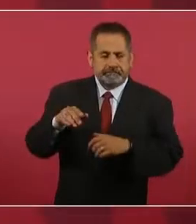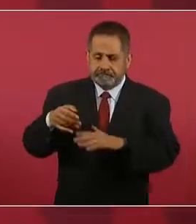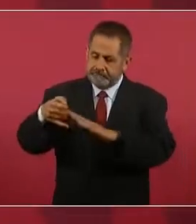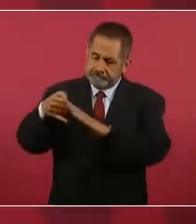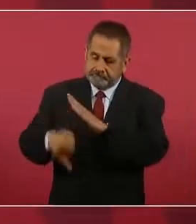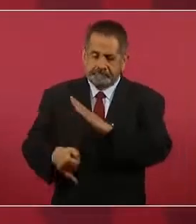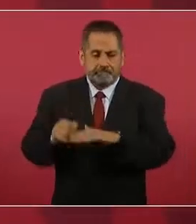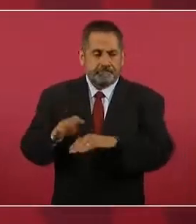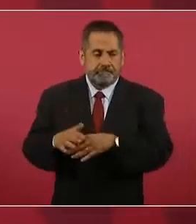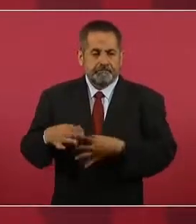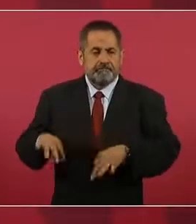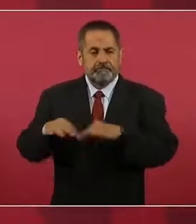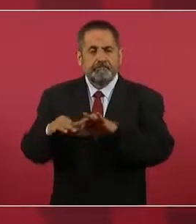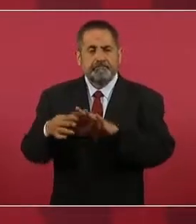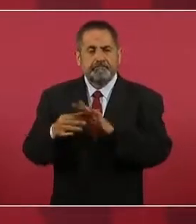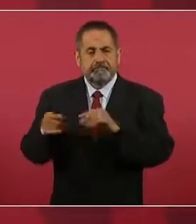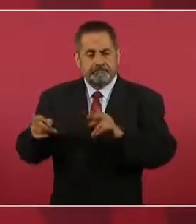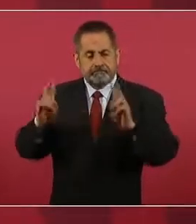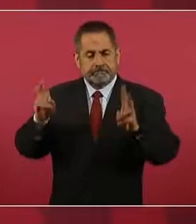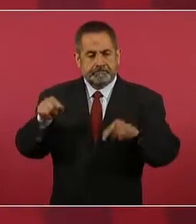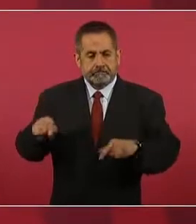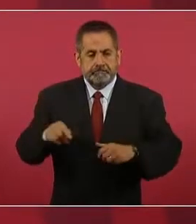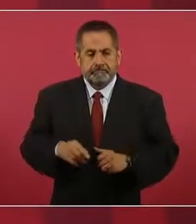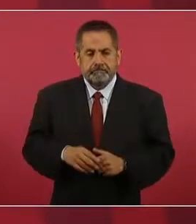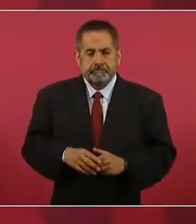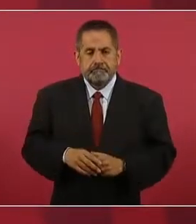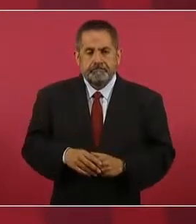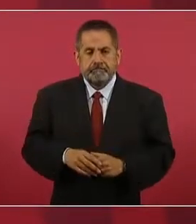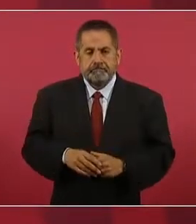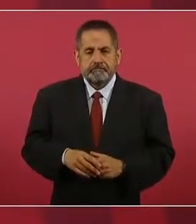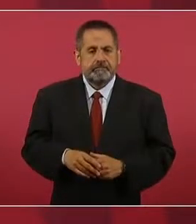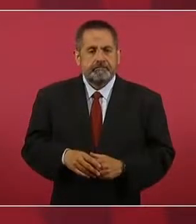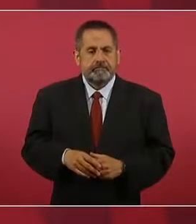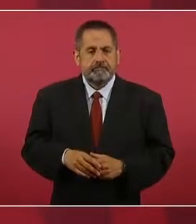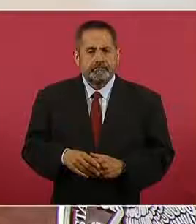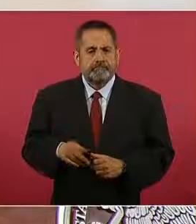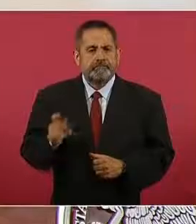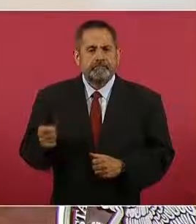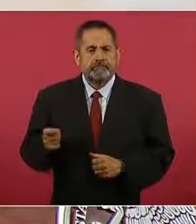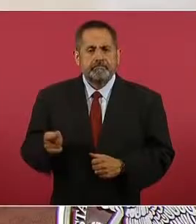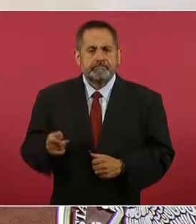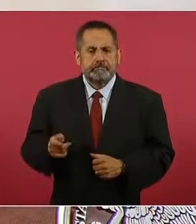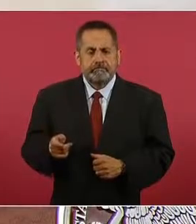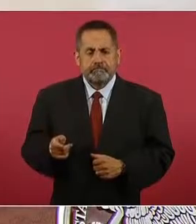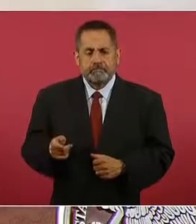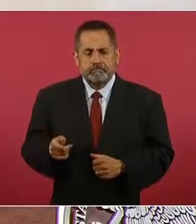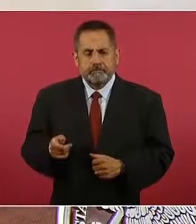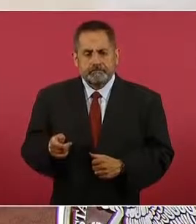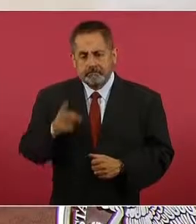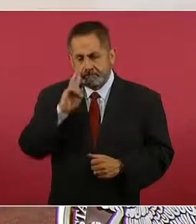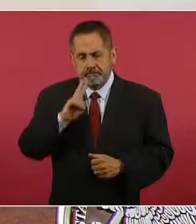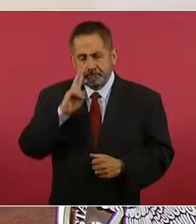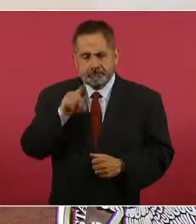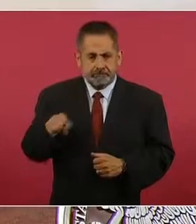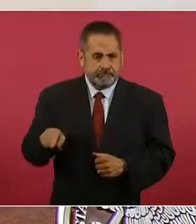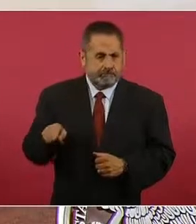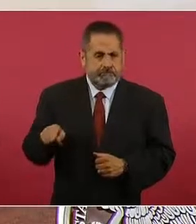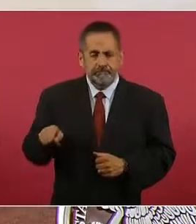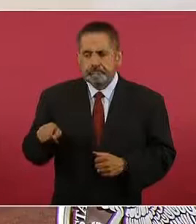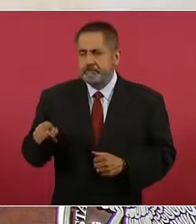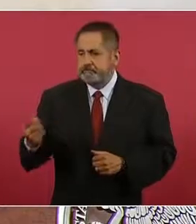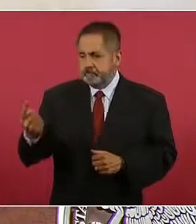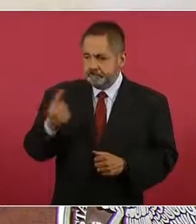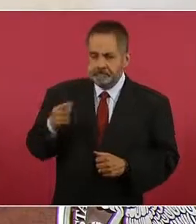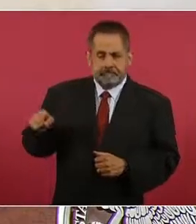más sobre el tema que Elsa Beites informe